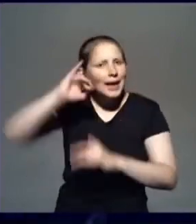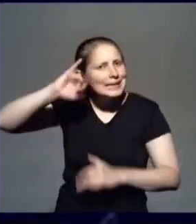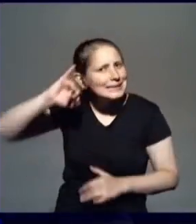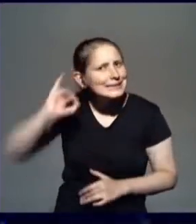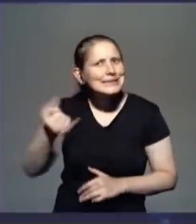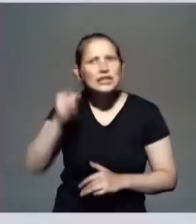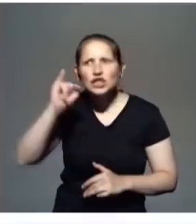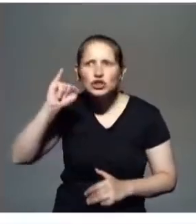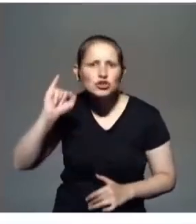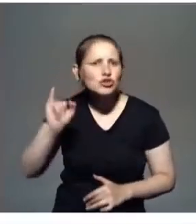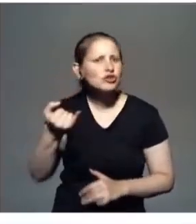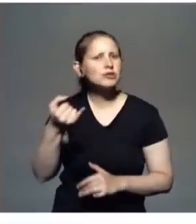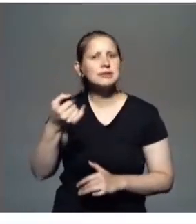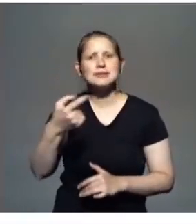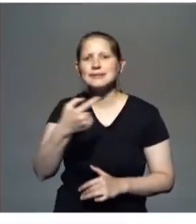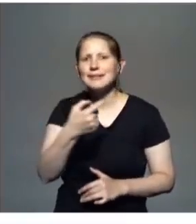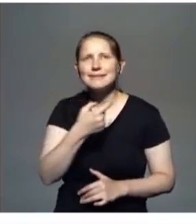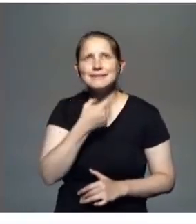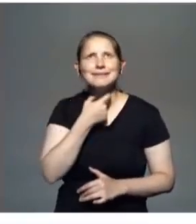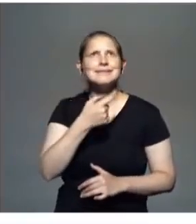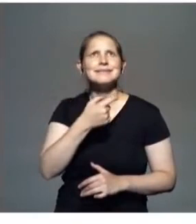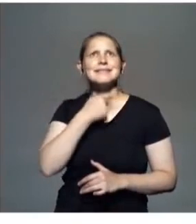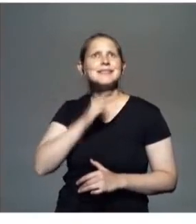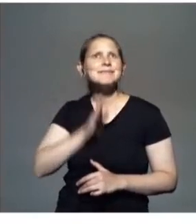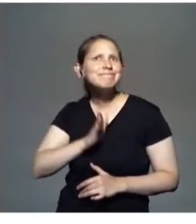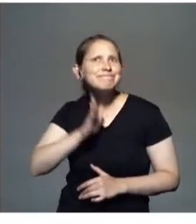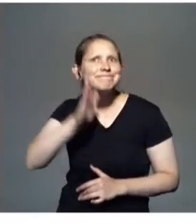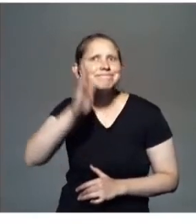por Samaria.